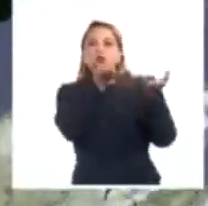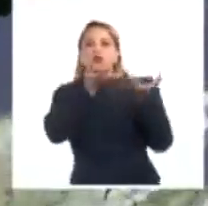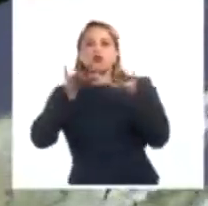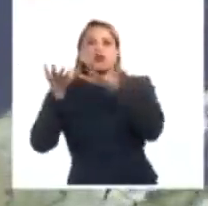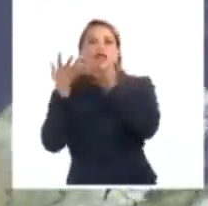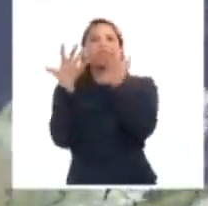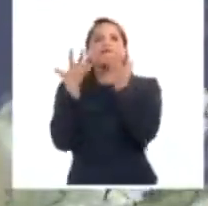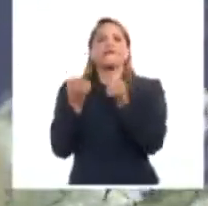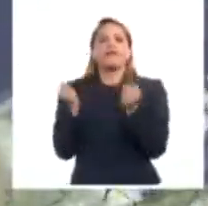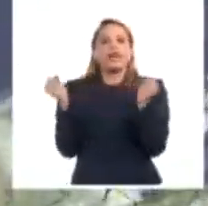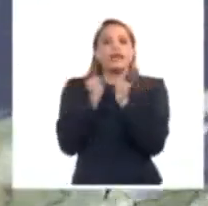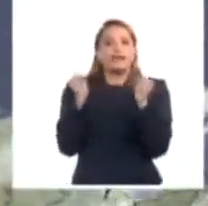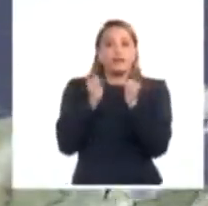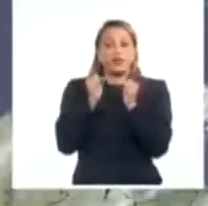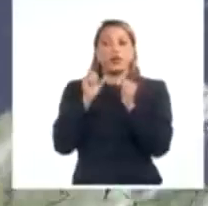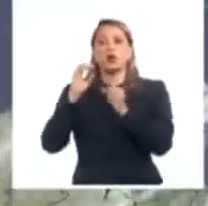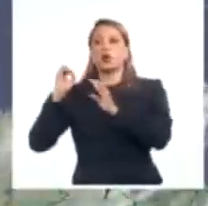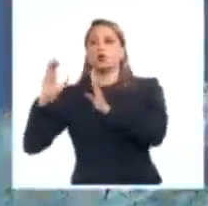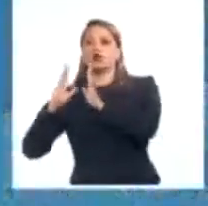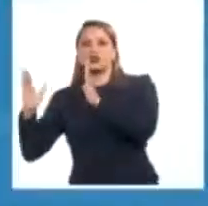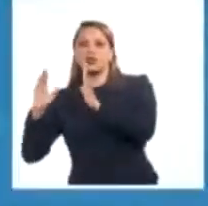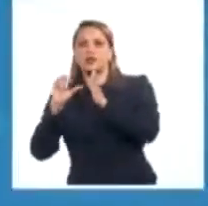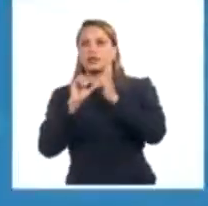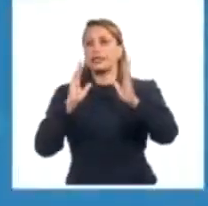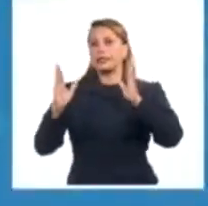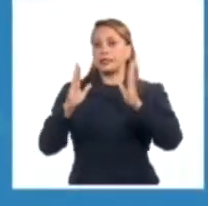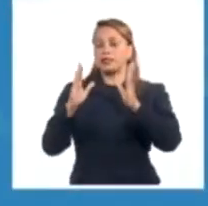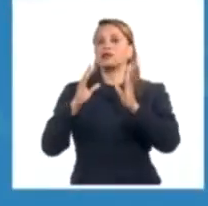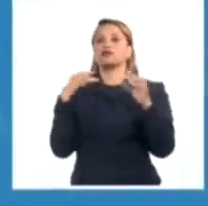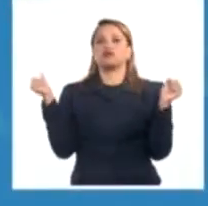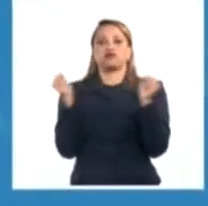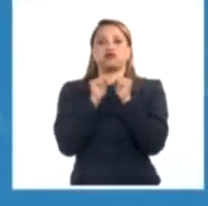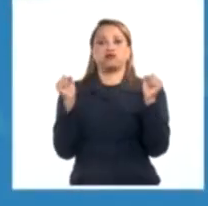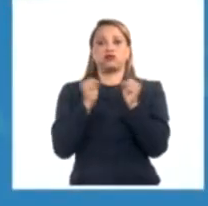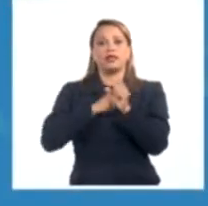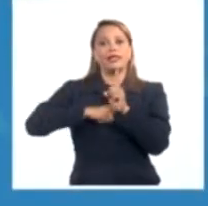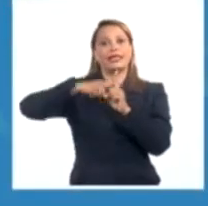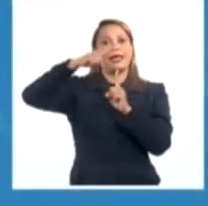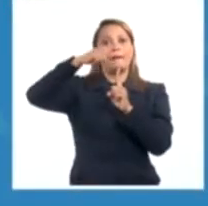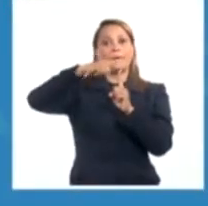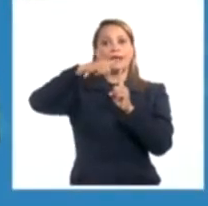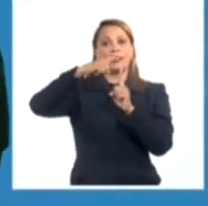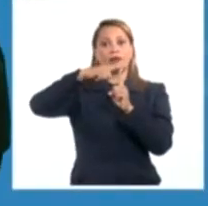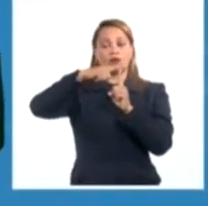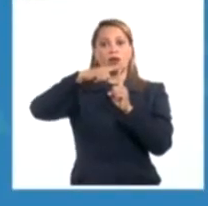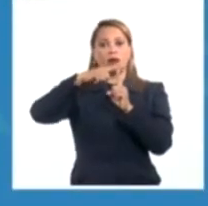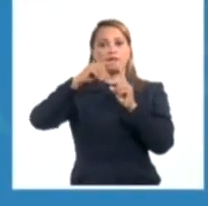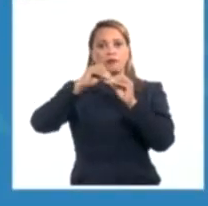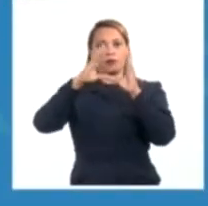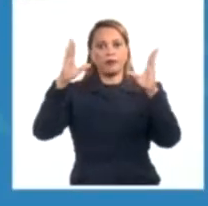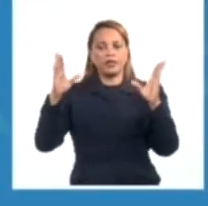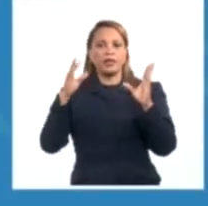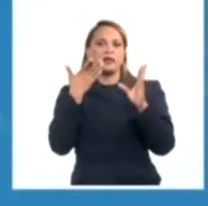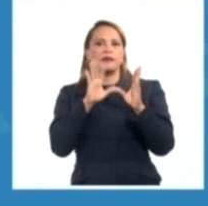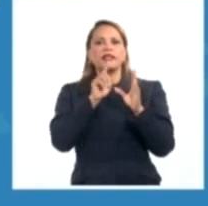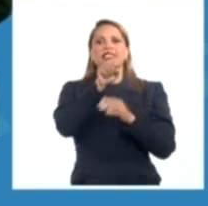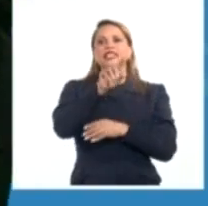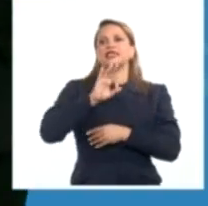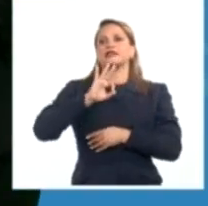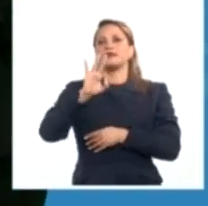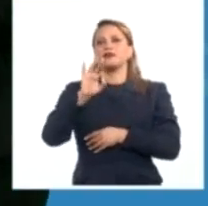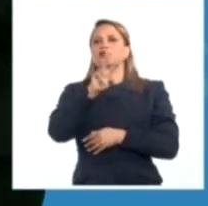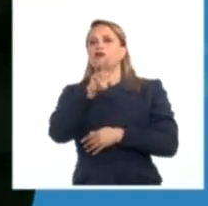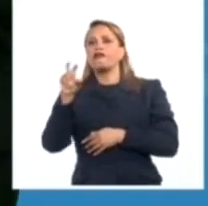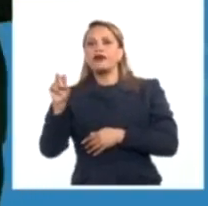Occidente y Centro con marcadas condiciones invernales. Esta tarde las temperaturas máximas, al menos en Occidente, van a estar en el entorno de 18,